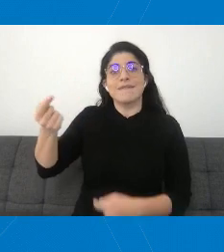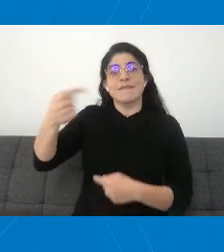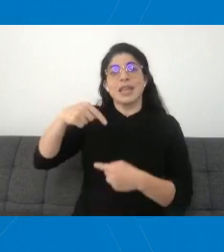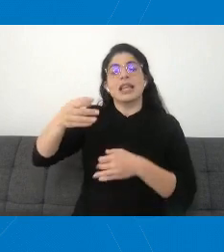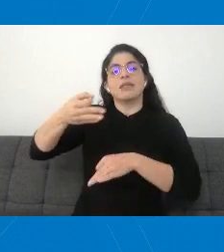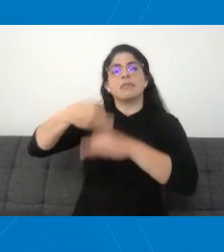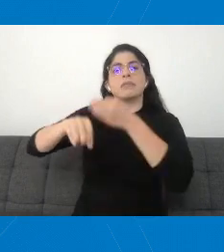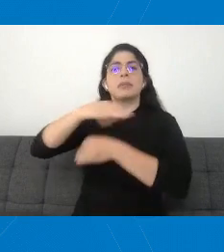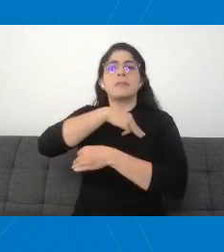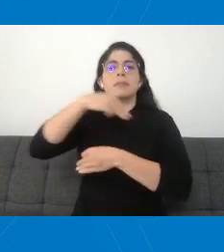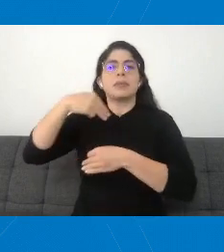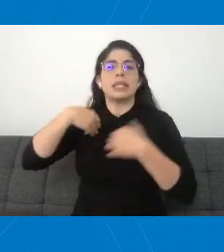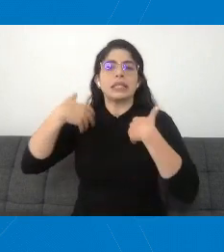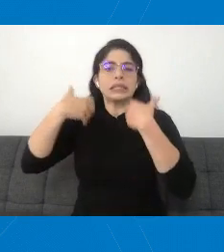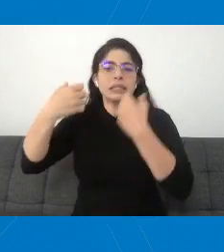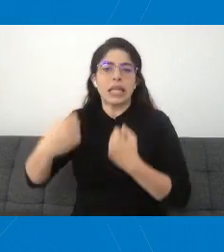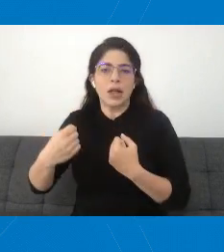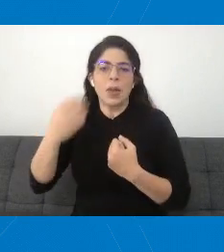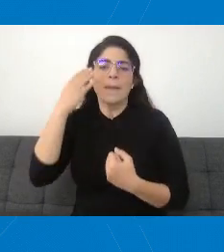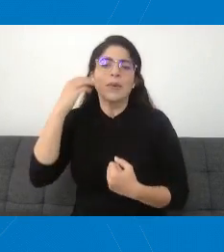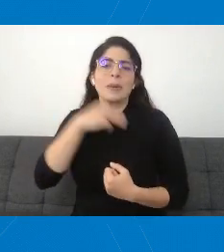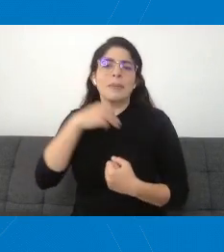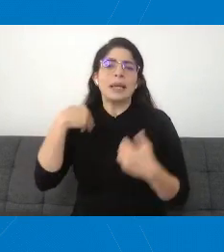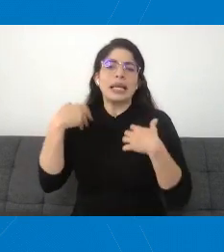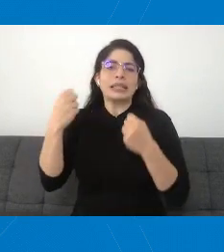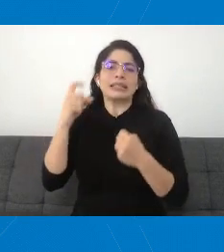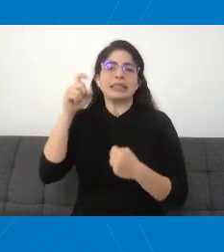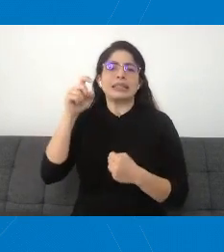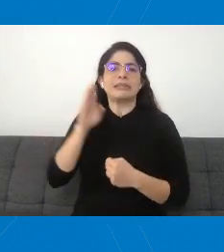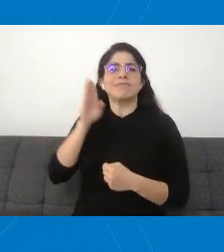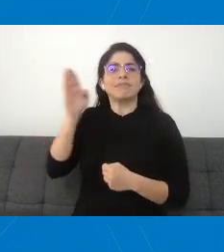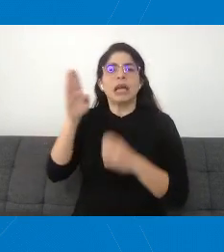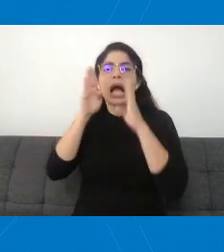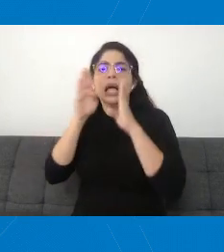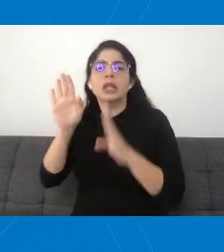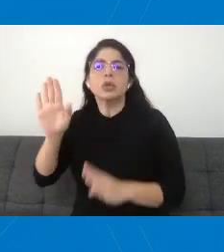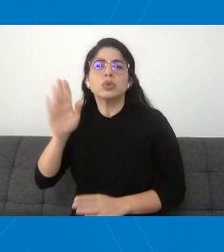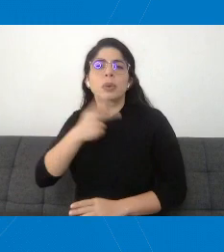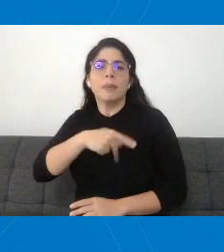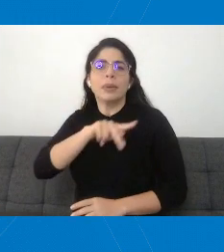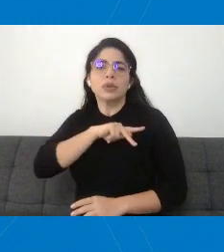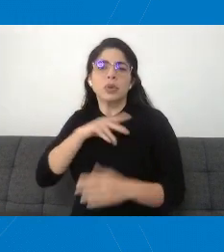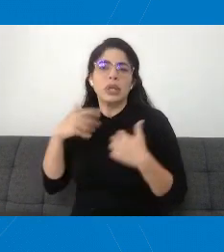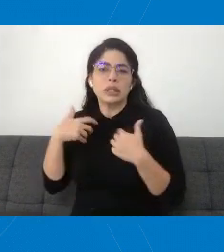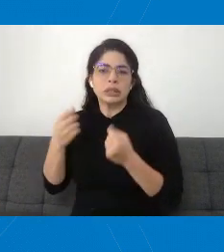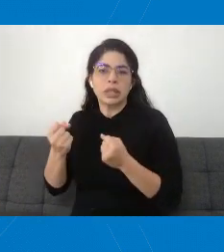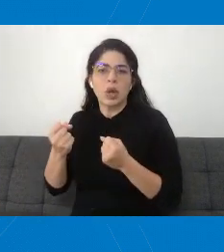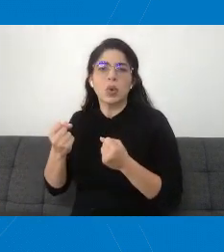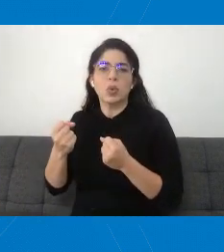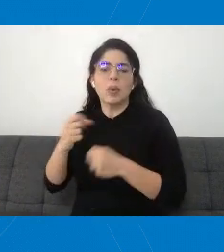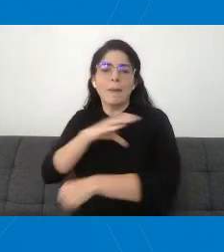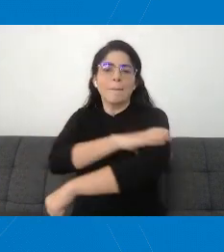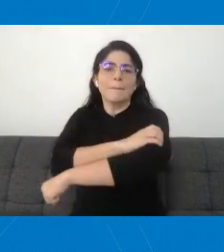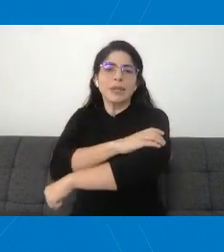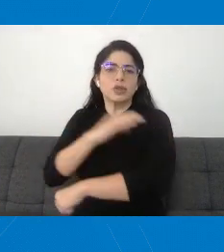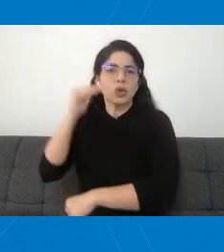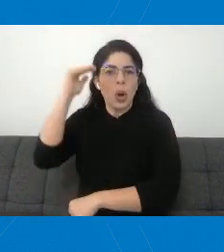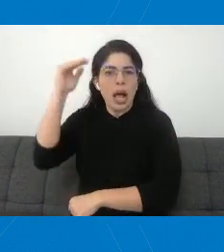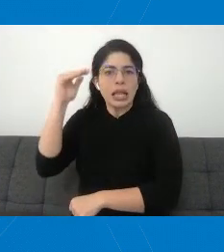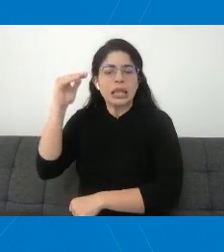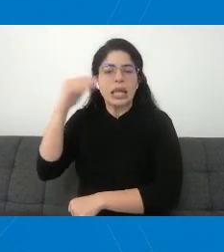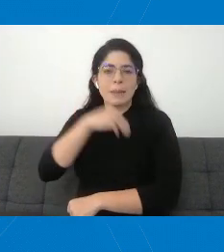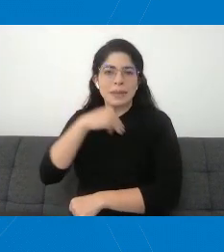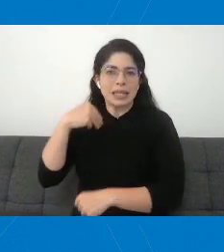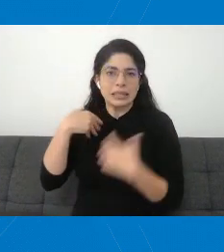quien tuvo que atender una situación personal de salud de presión alta, por lo cual no pudo